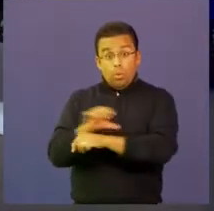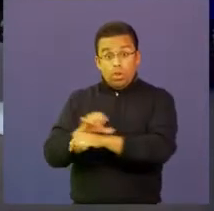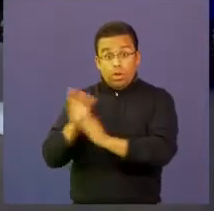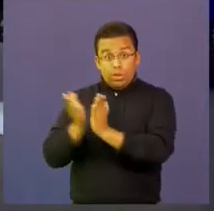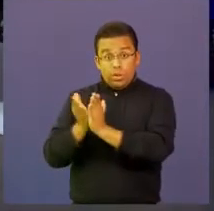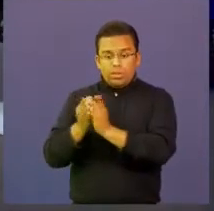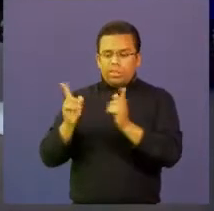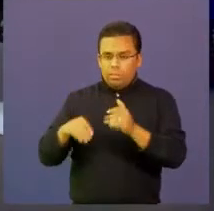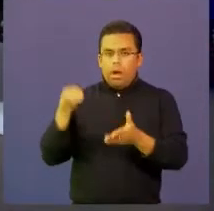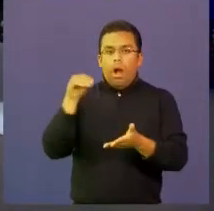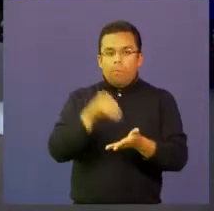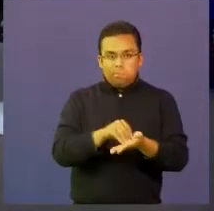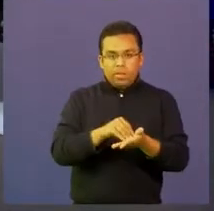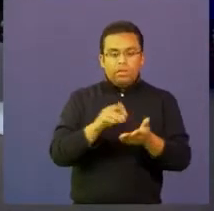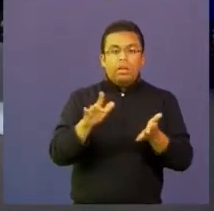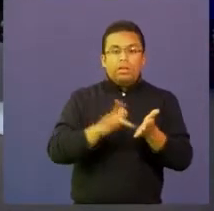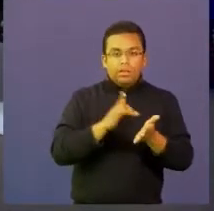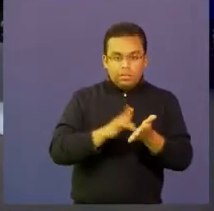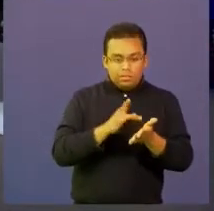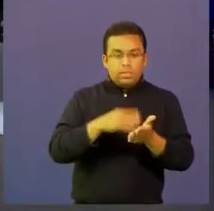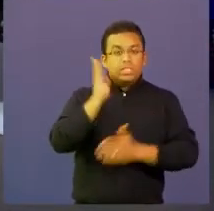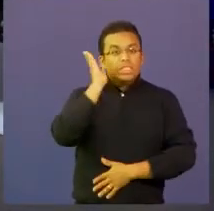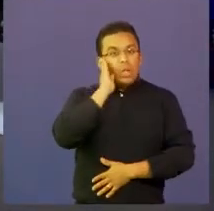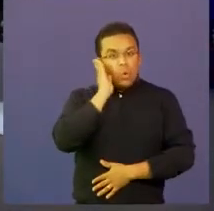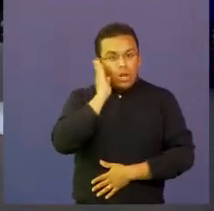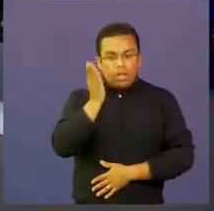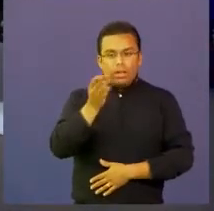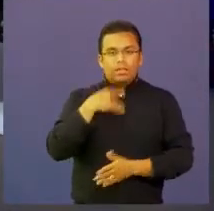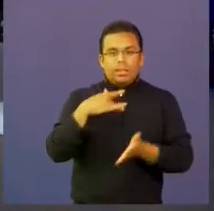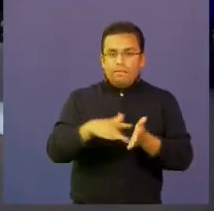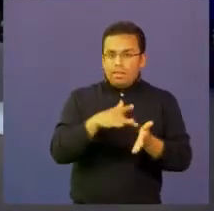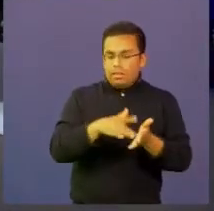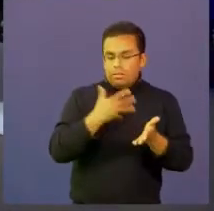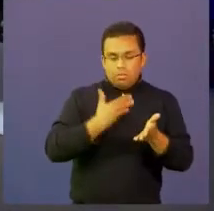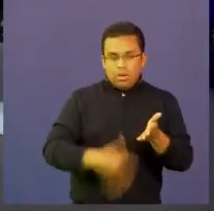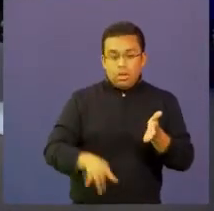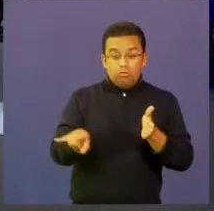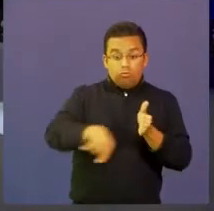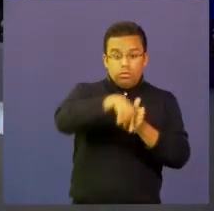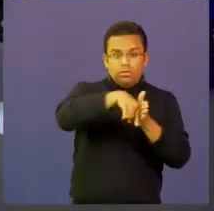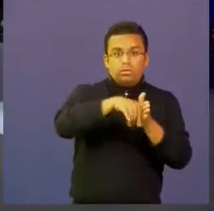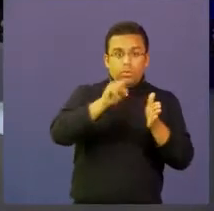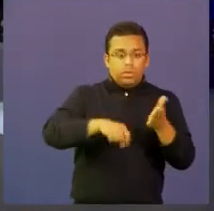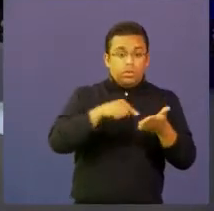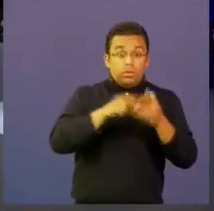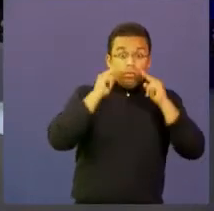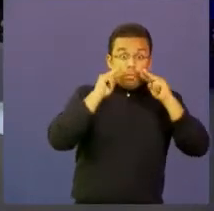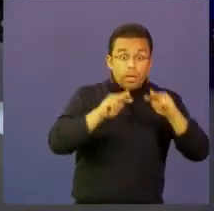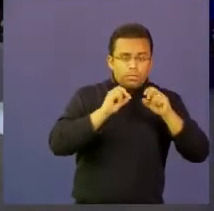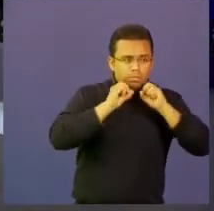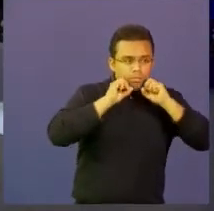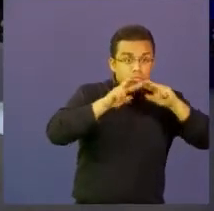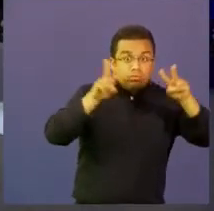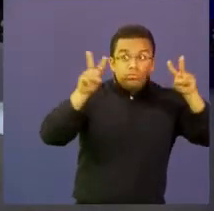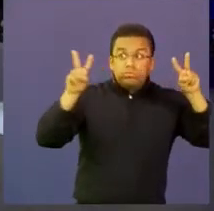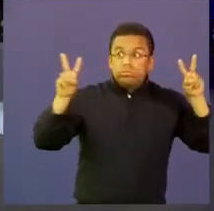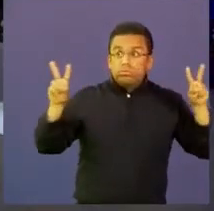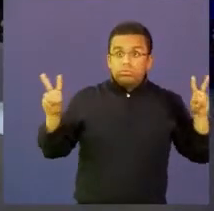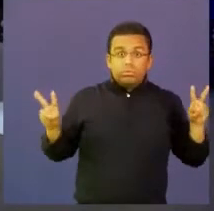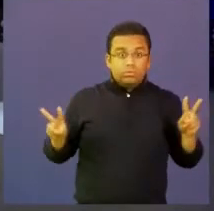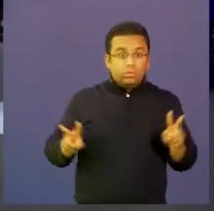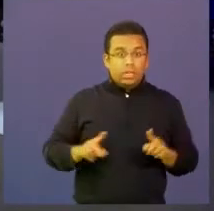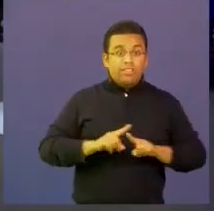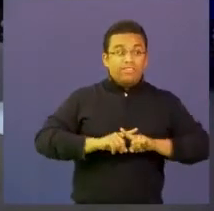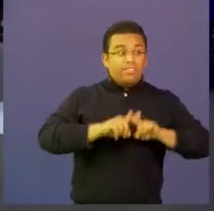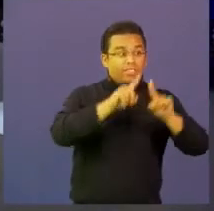pueden descargar también en sus celulares en sus tabletas y tener la posibilidad de un mundo maravilloso que ofrece Maguaret con la diversidad de